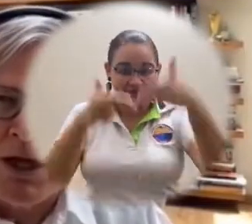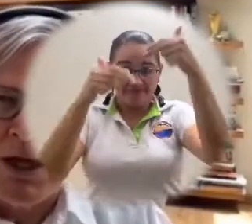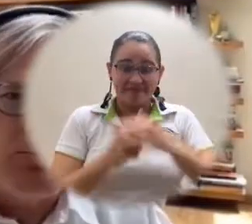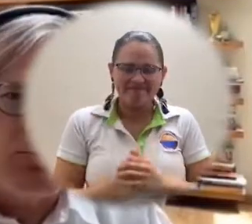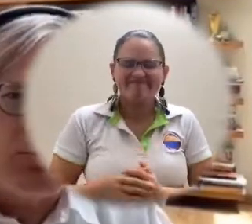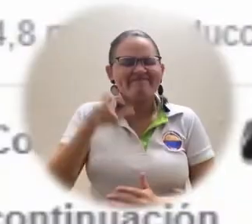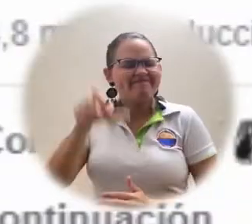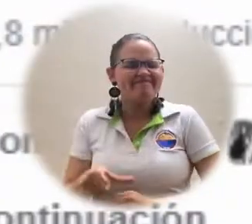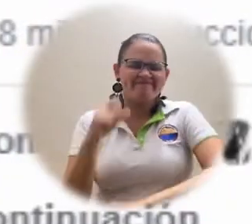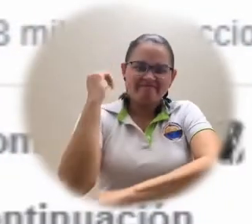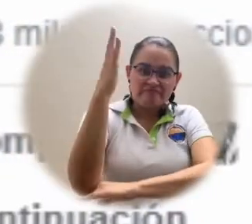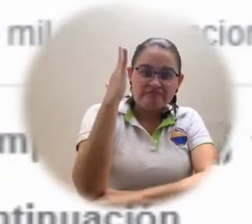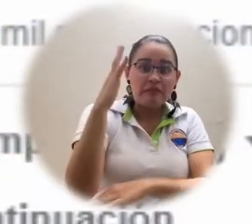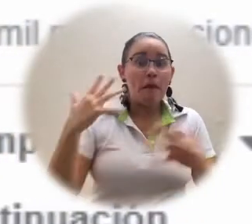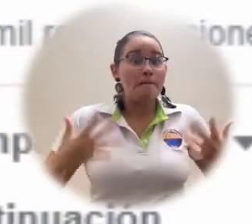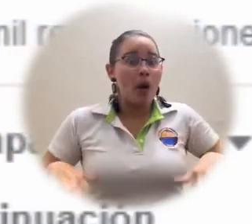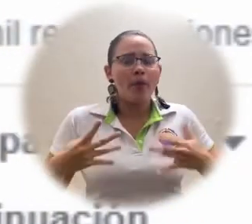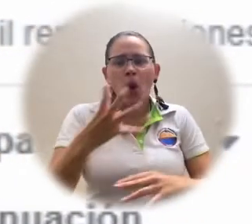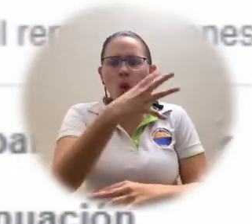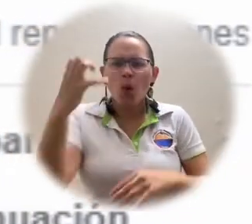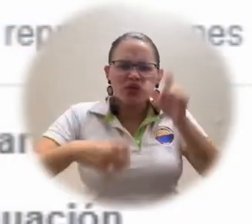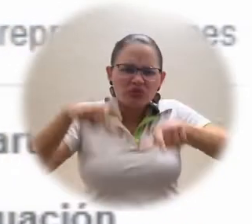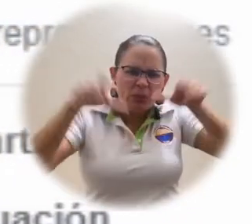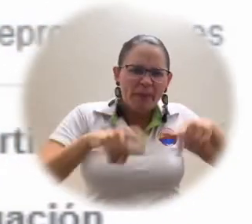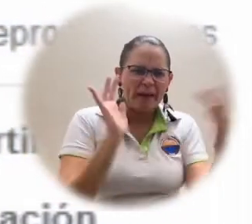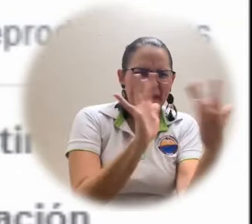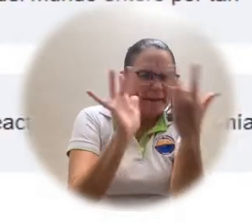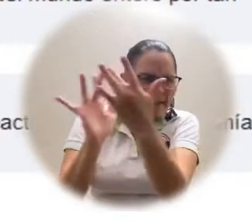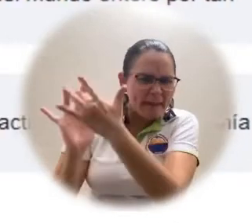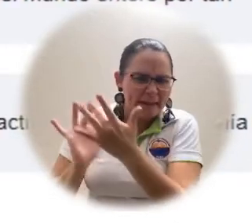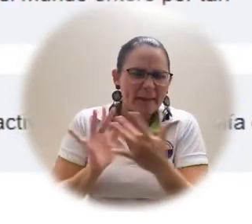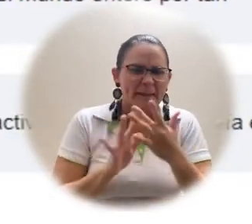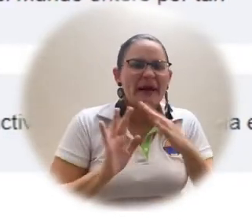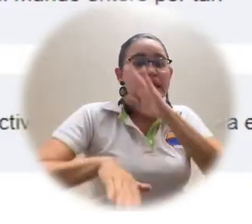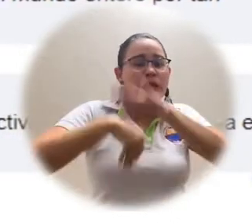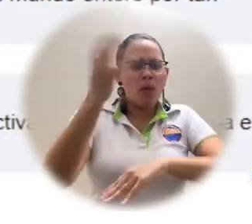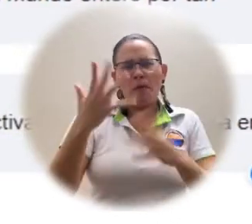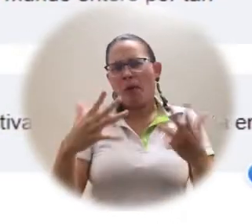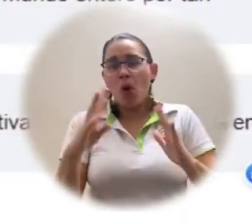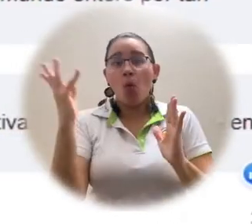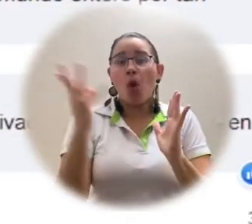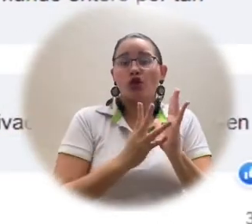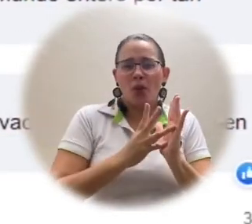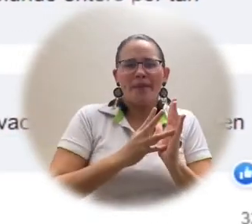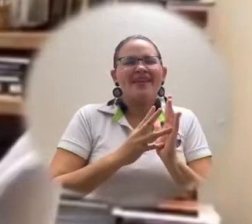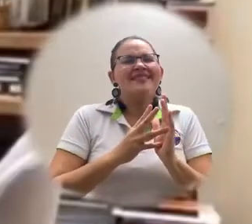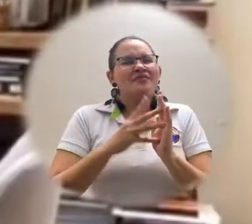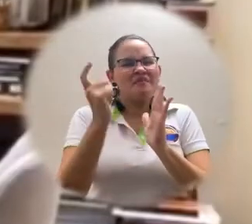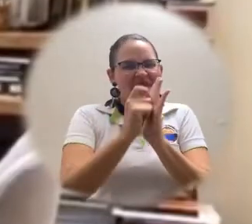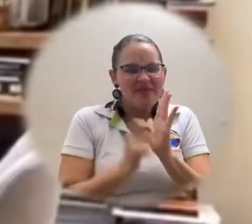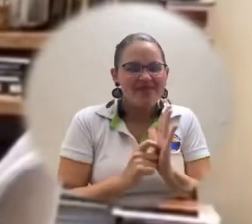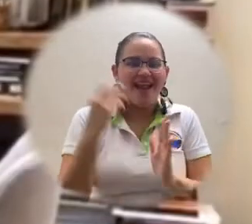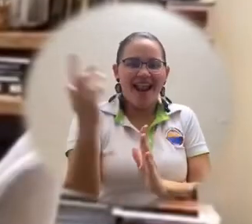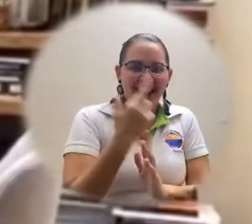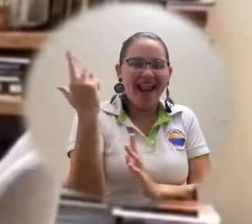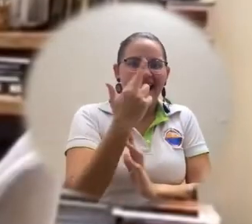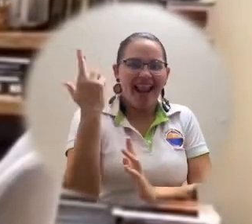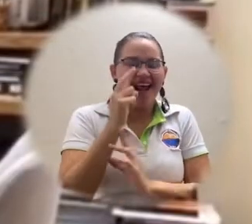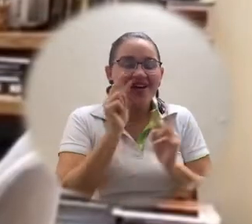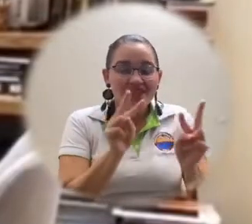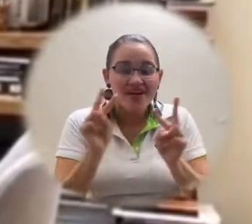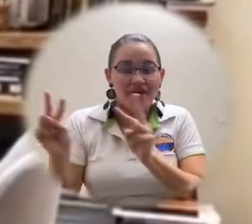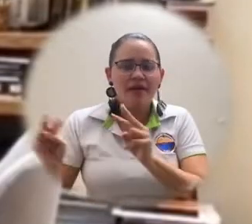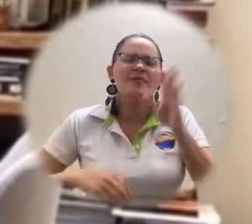virtual que alcanzó 400 personas conectadas en vivo y posteriormente 4.000 reproducciones, el reconocido empresario explicó a los educadores en